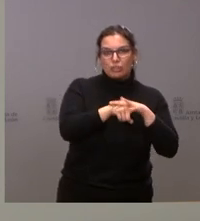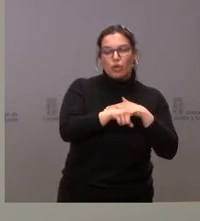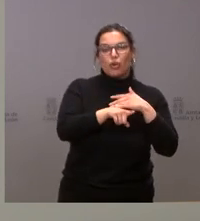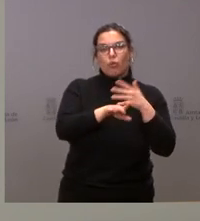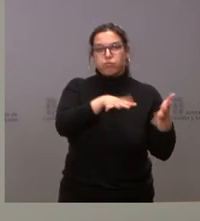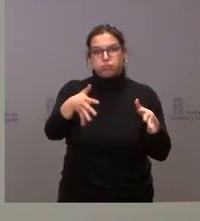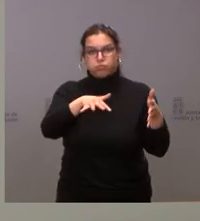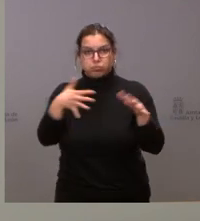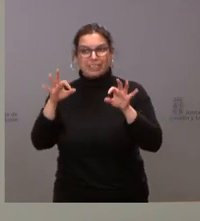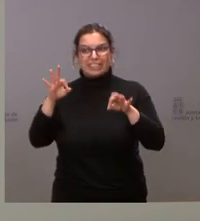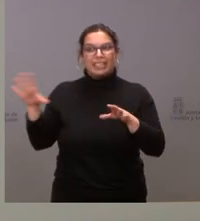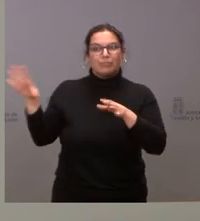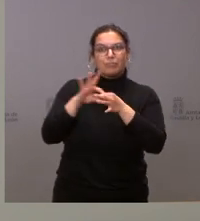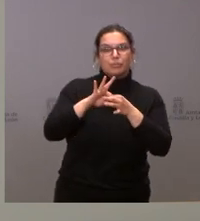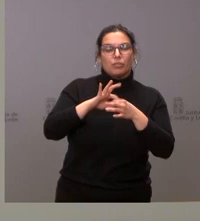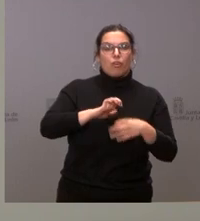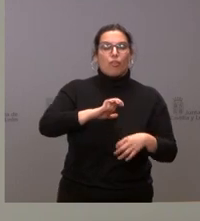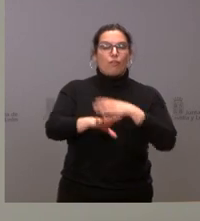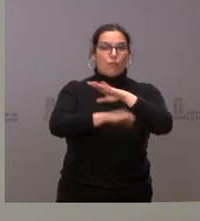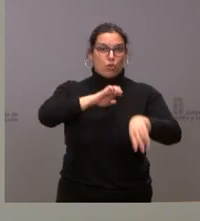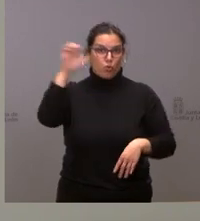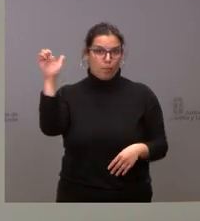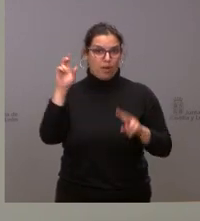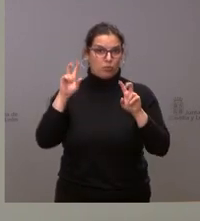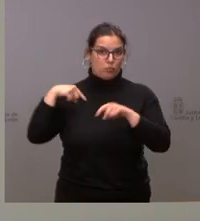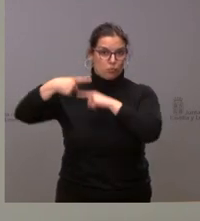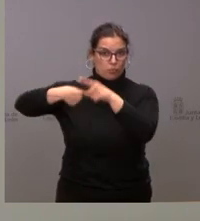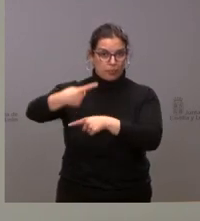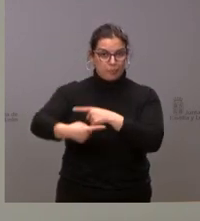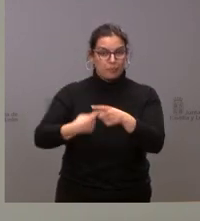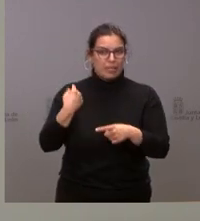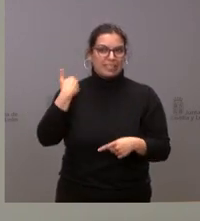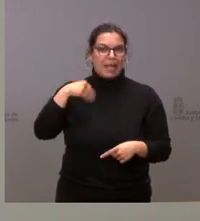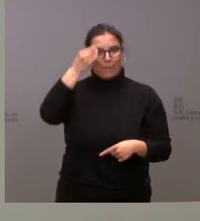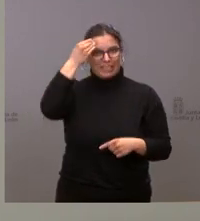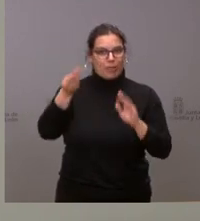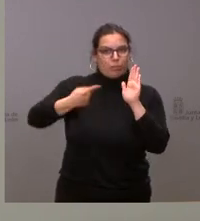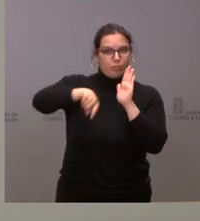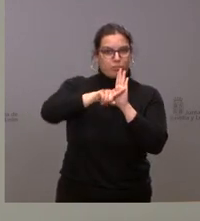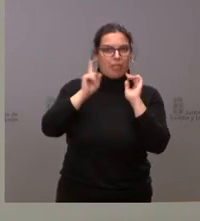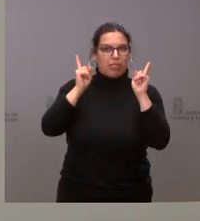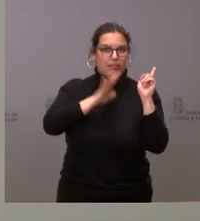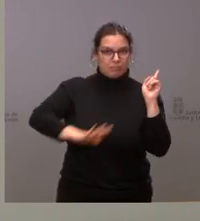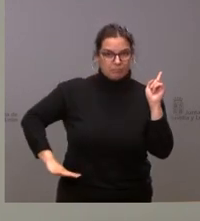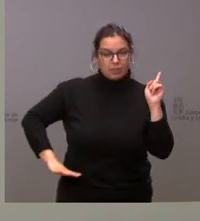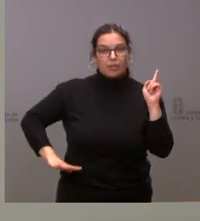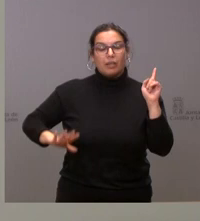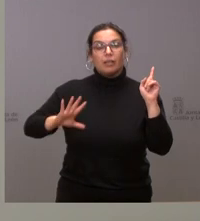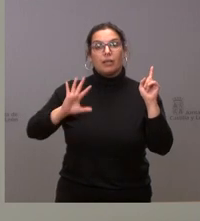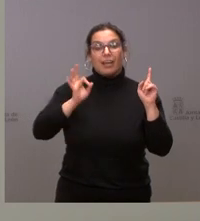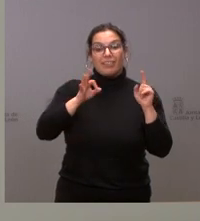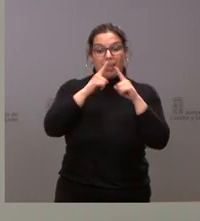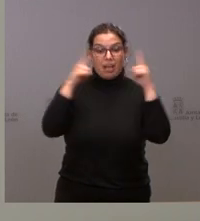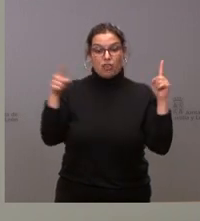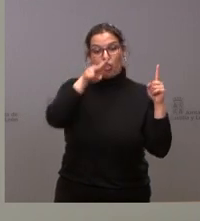certificación de los fondos europeos de la nueva generación. Y, por tanto, esta es una salvedad que ya teníamos. Son muchos los expedientes que en estos dos primeros meses